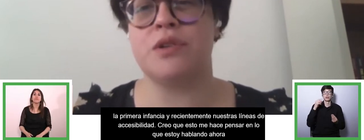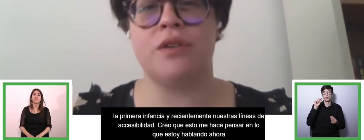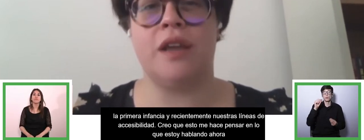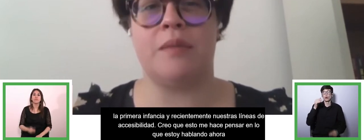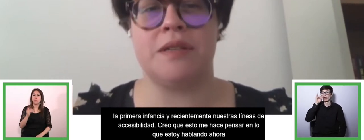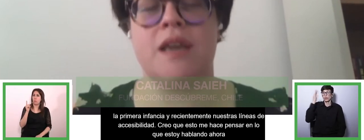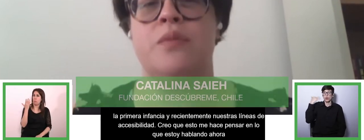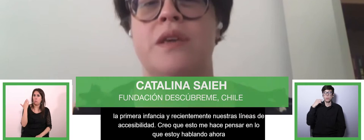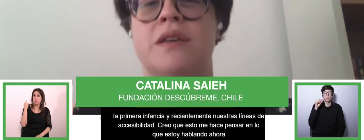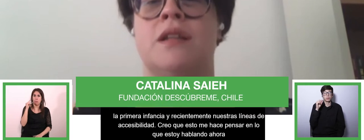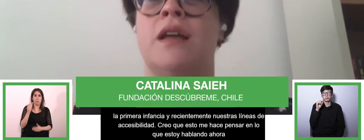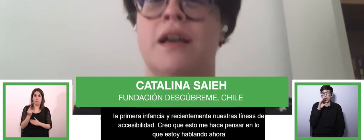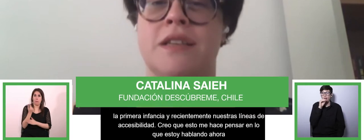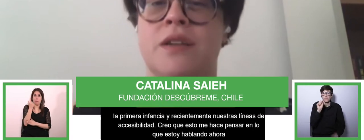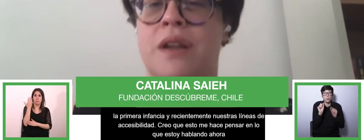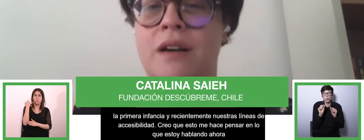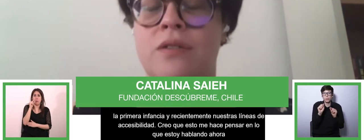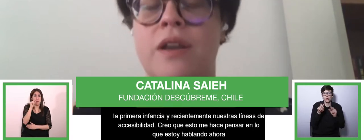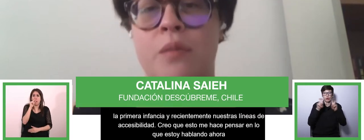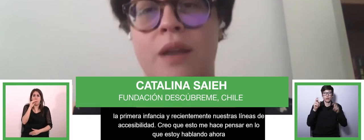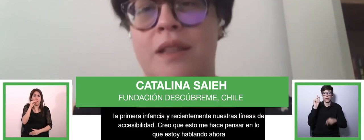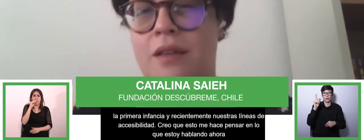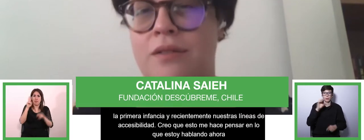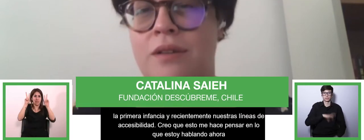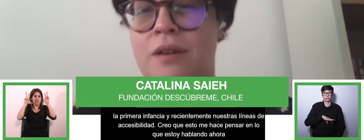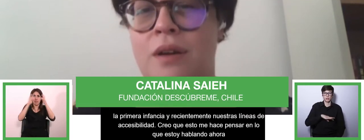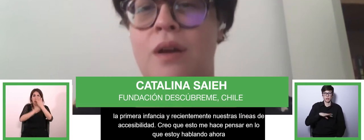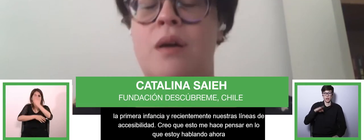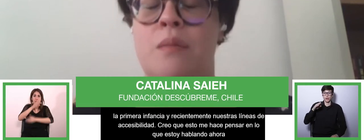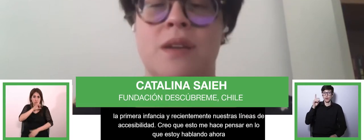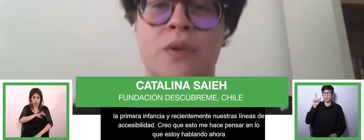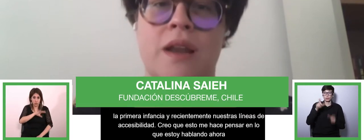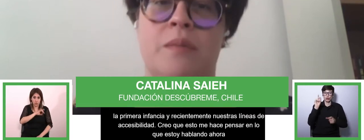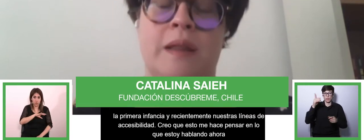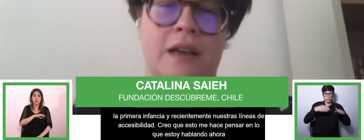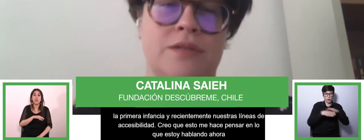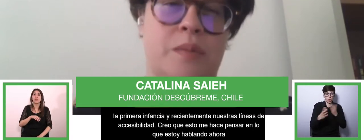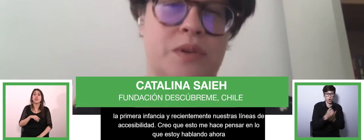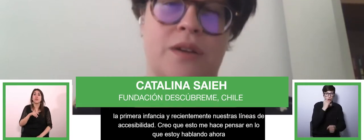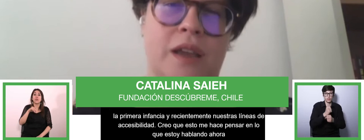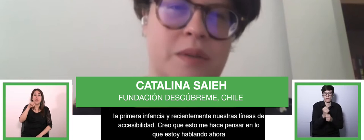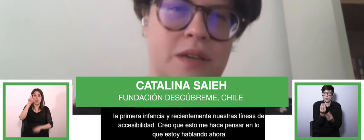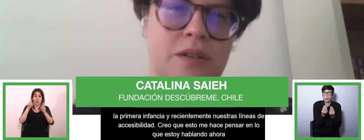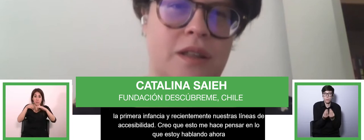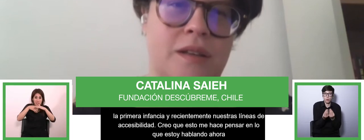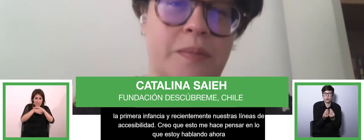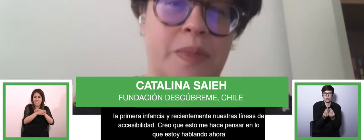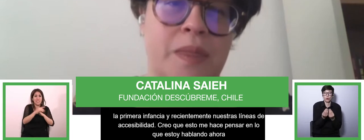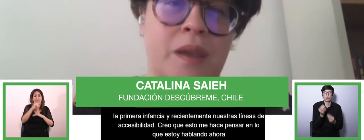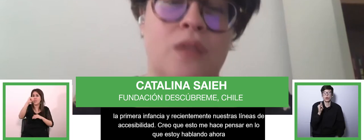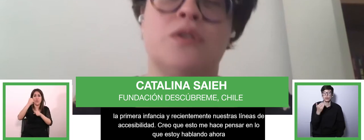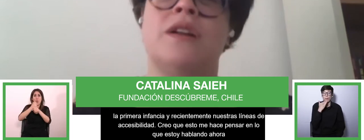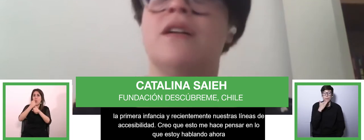y los casos de personas con discapacidad que pudiesen acceder a un trabajo eran muy limitados. Más aún en el caso de las personas con discapacidad